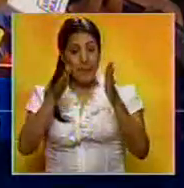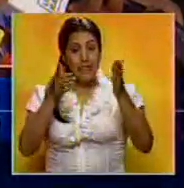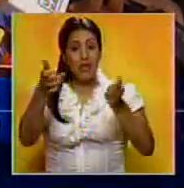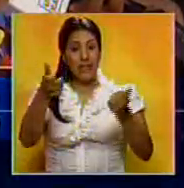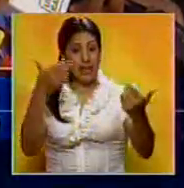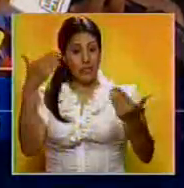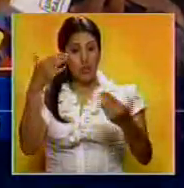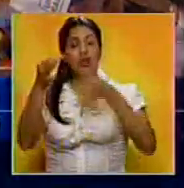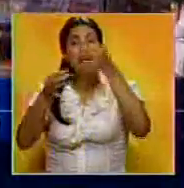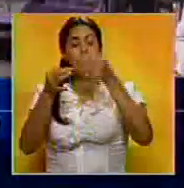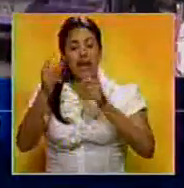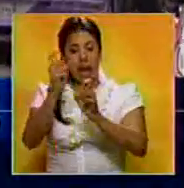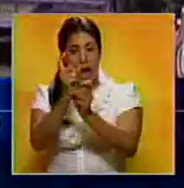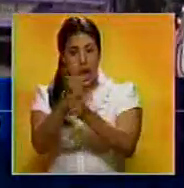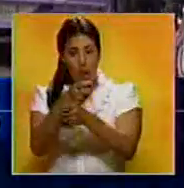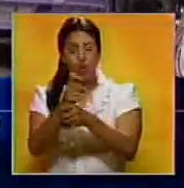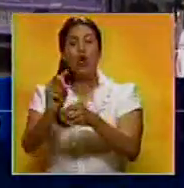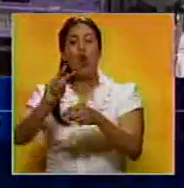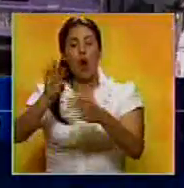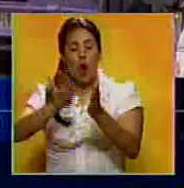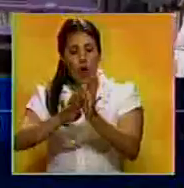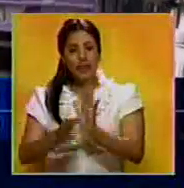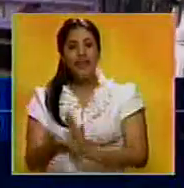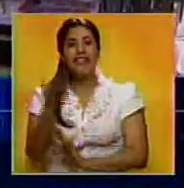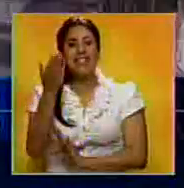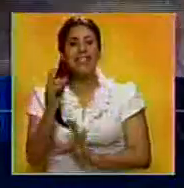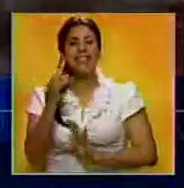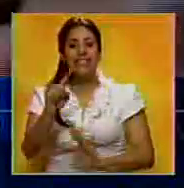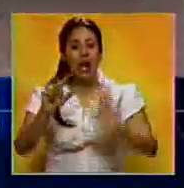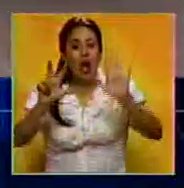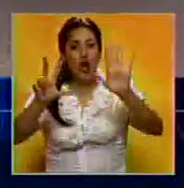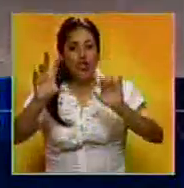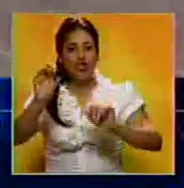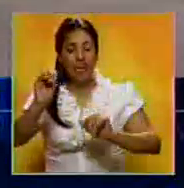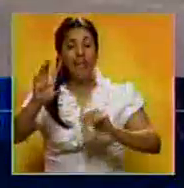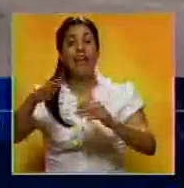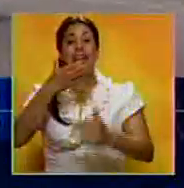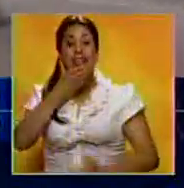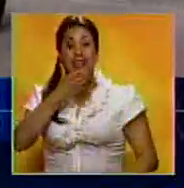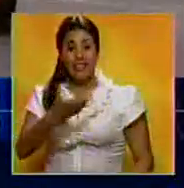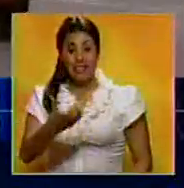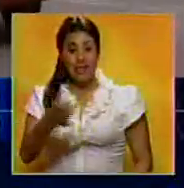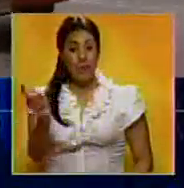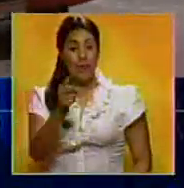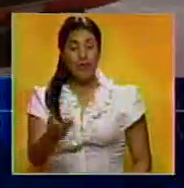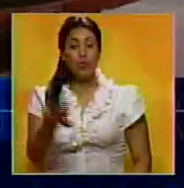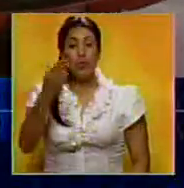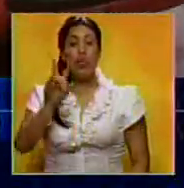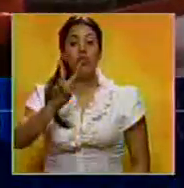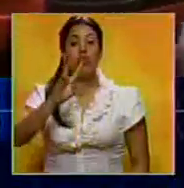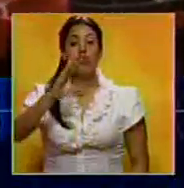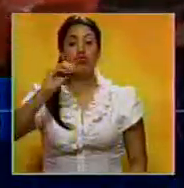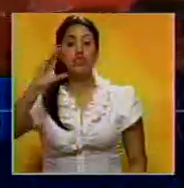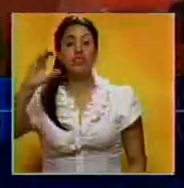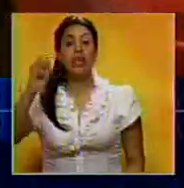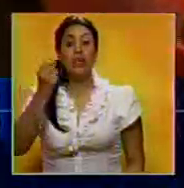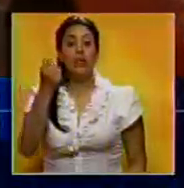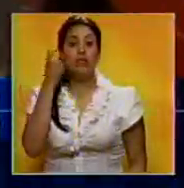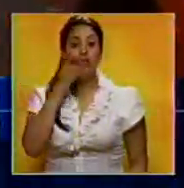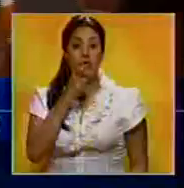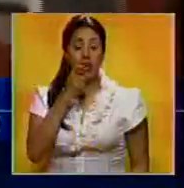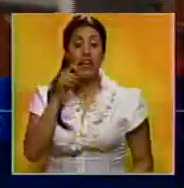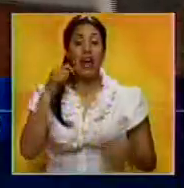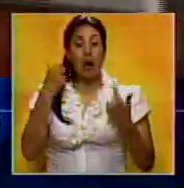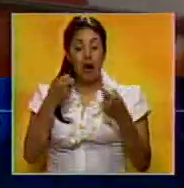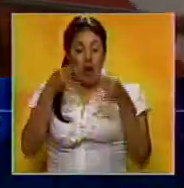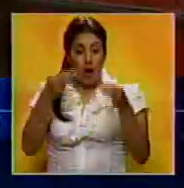Molina, adelantó que para agosto habrá un nuevo ajuste a 180 bolívares y para diciembre pasajes se ubicarán en 200 bolívares. Aseguró que las nuevas